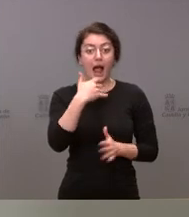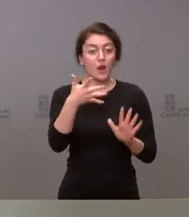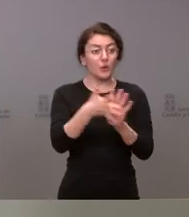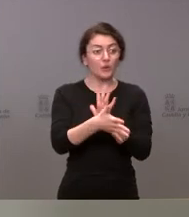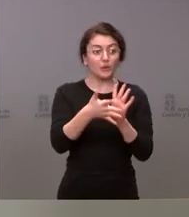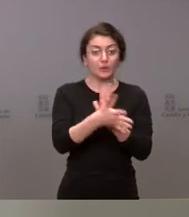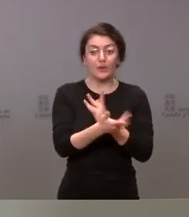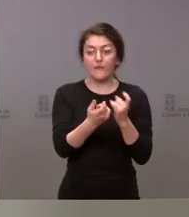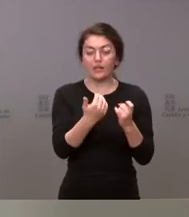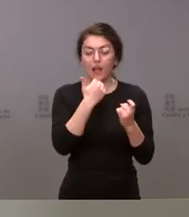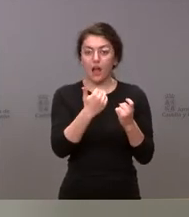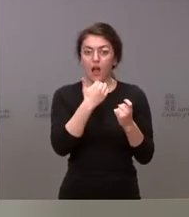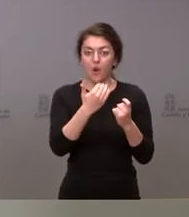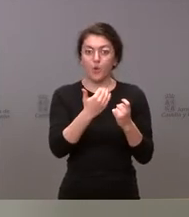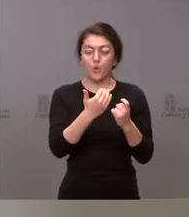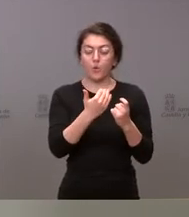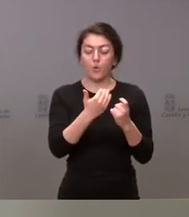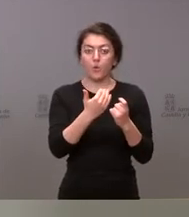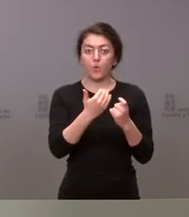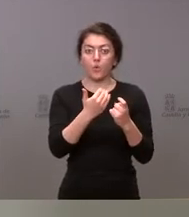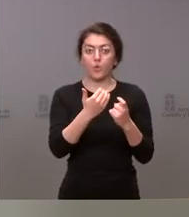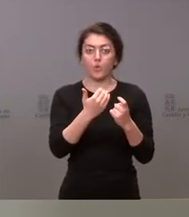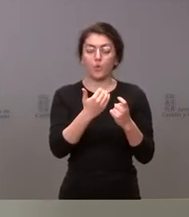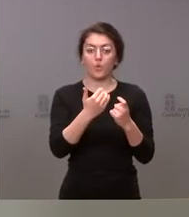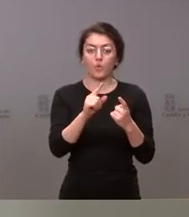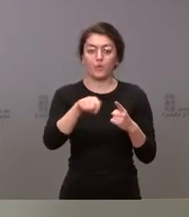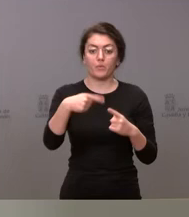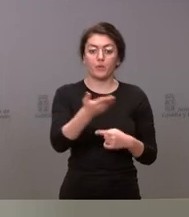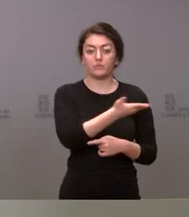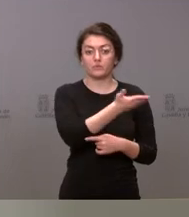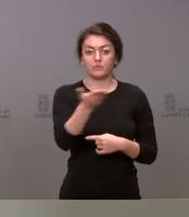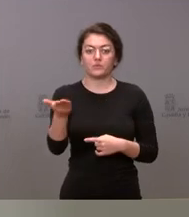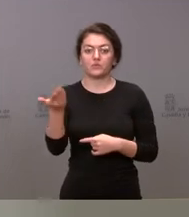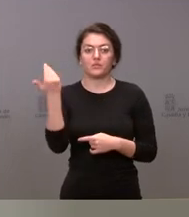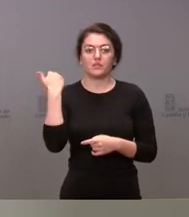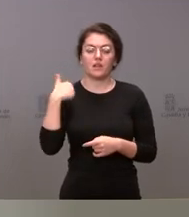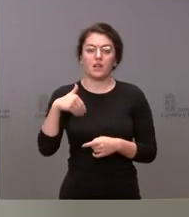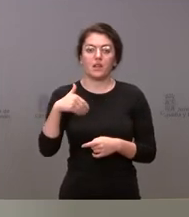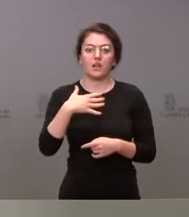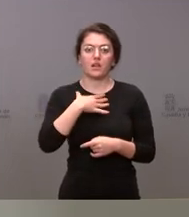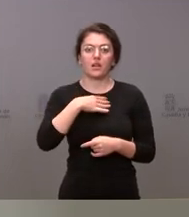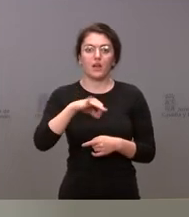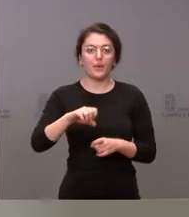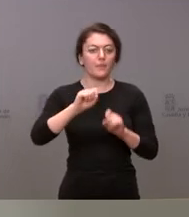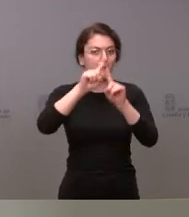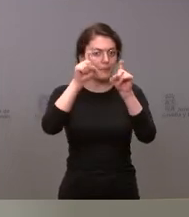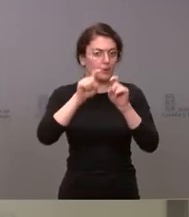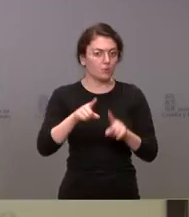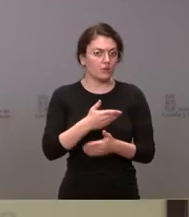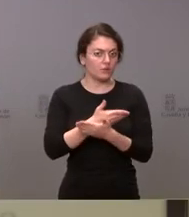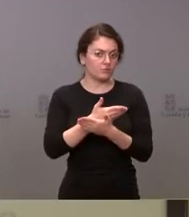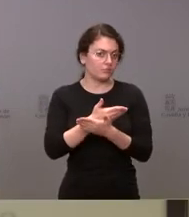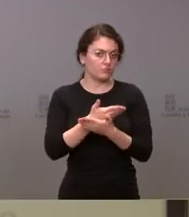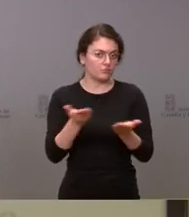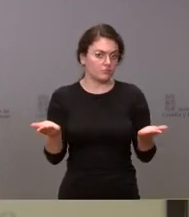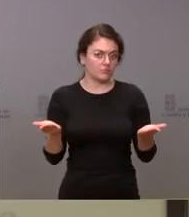en la primera intervención pues ustedes tengan la ocasión de formular cualquier pregunta y yo si pudiera